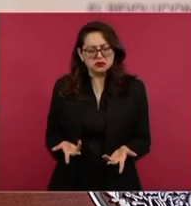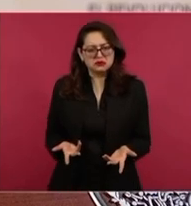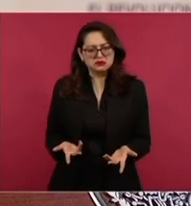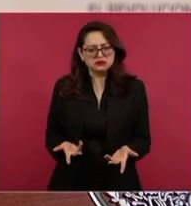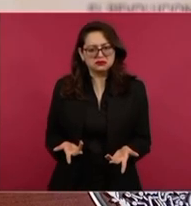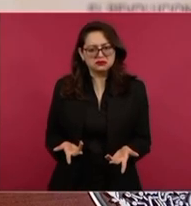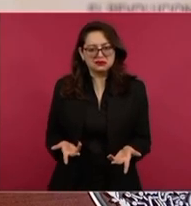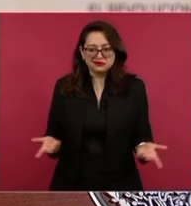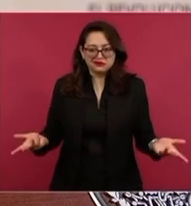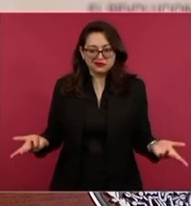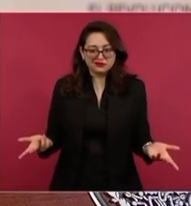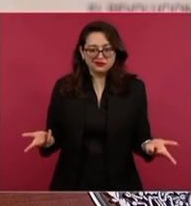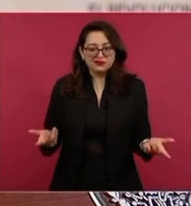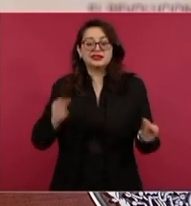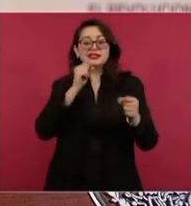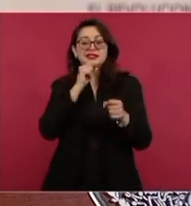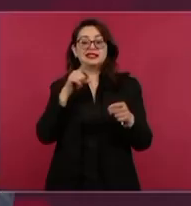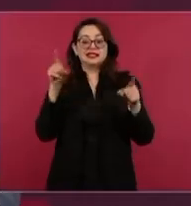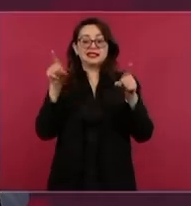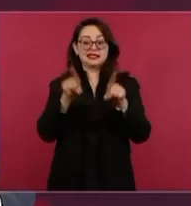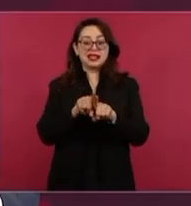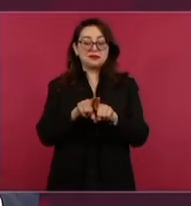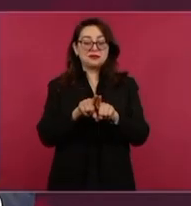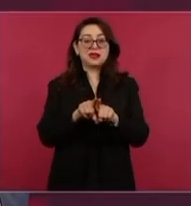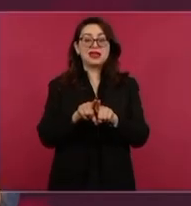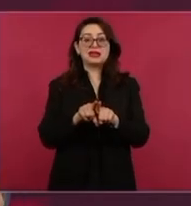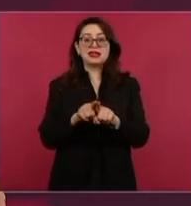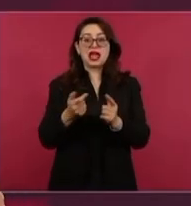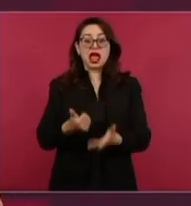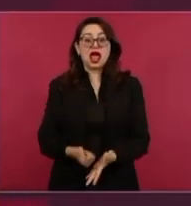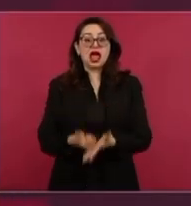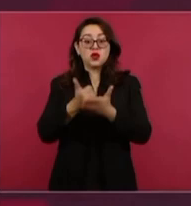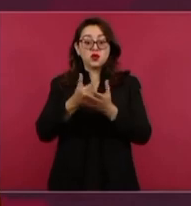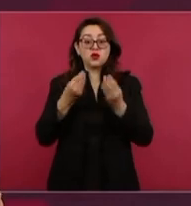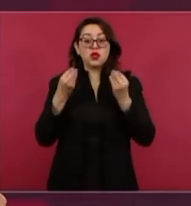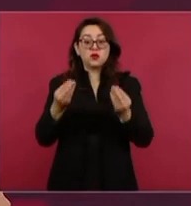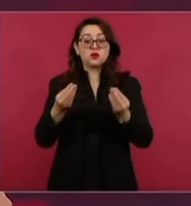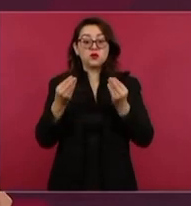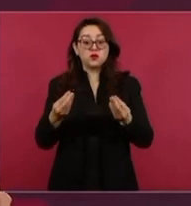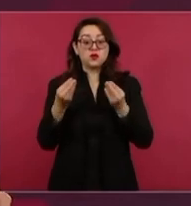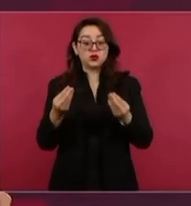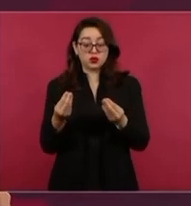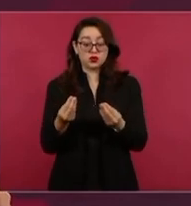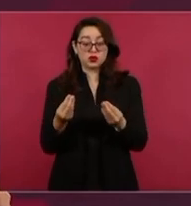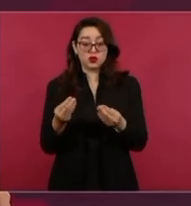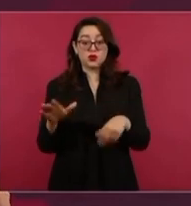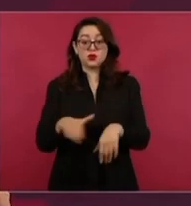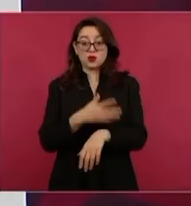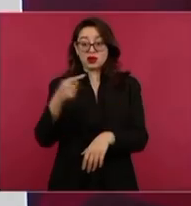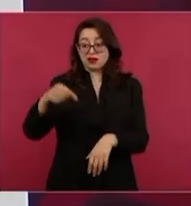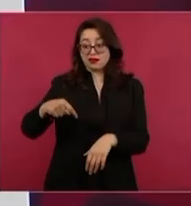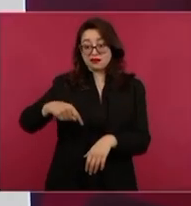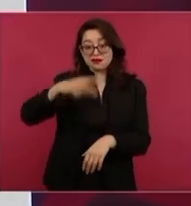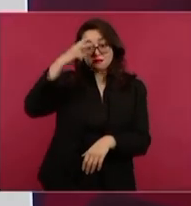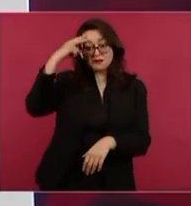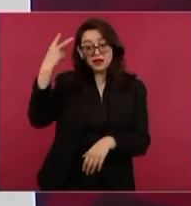Y además tenemos una fábrica de trenes